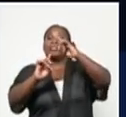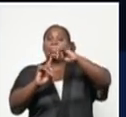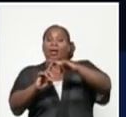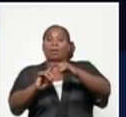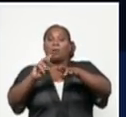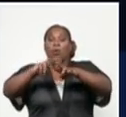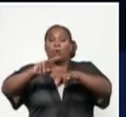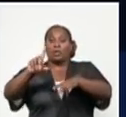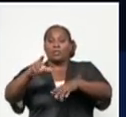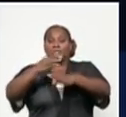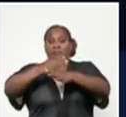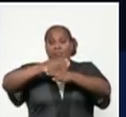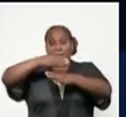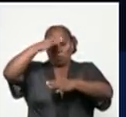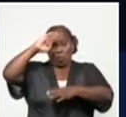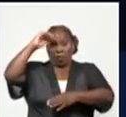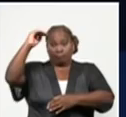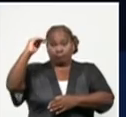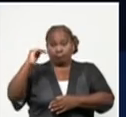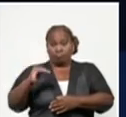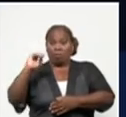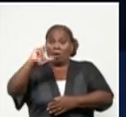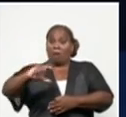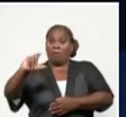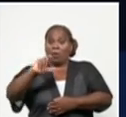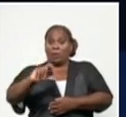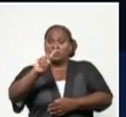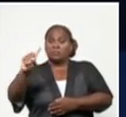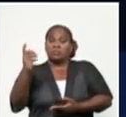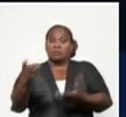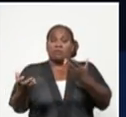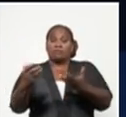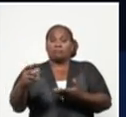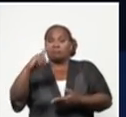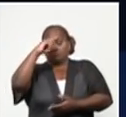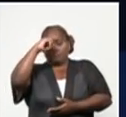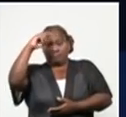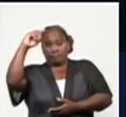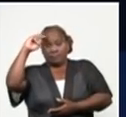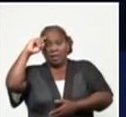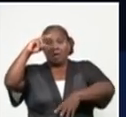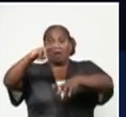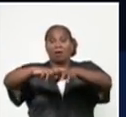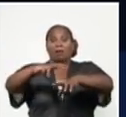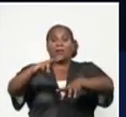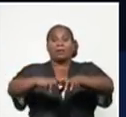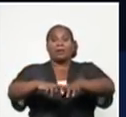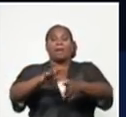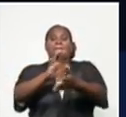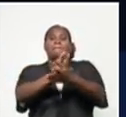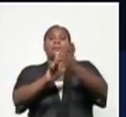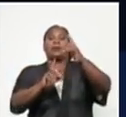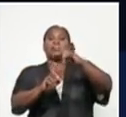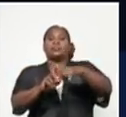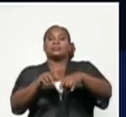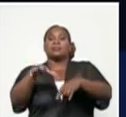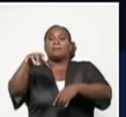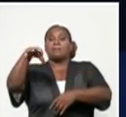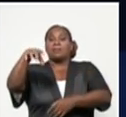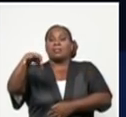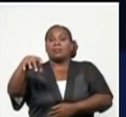Santiago de Cuba, Camagüey, Cienfuegos, Antiespíritus, La Habana, Matanzas, Pinar del Río,